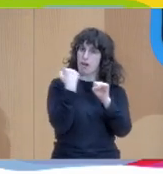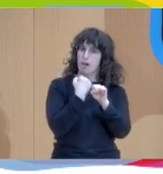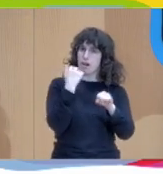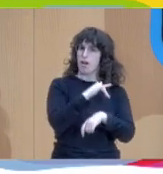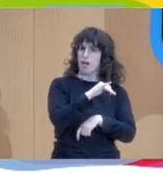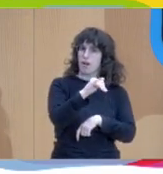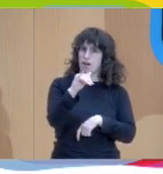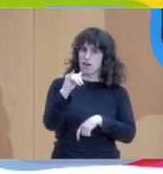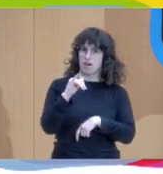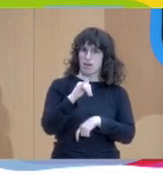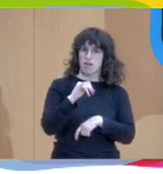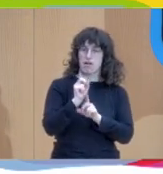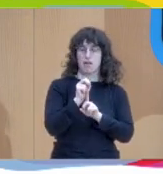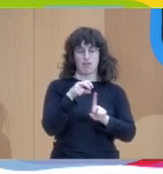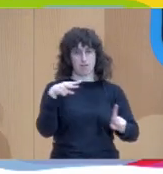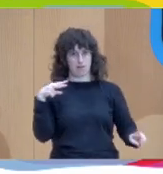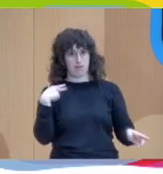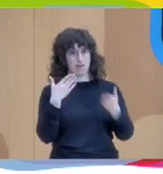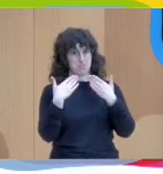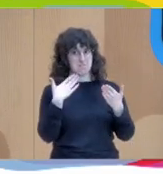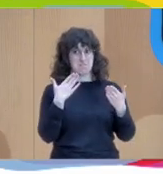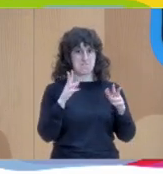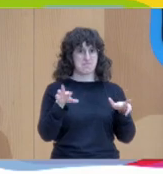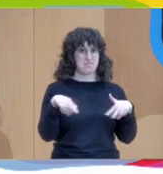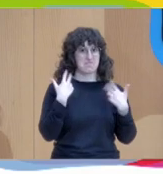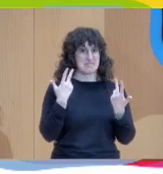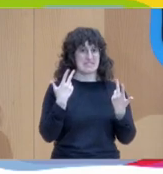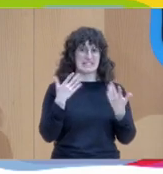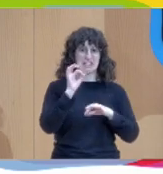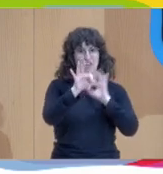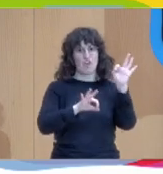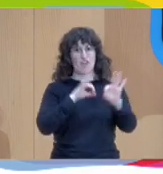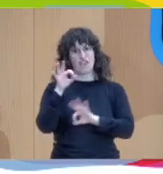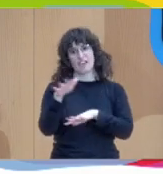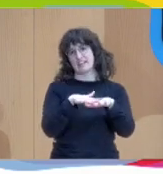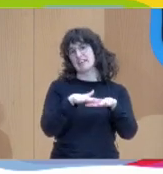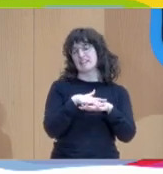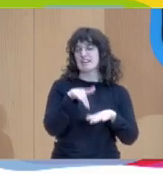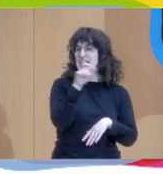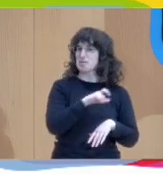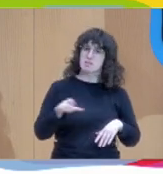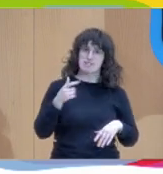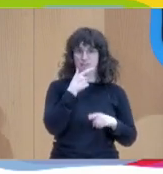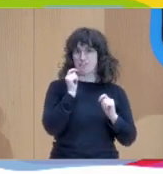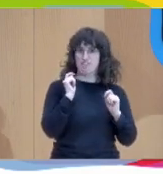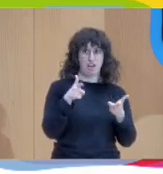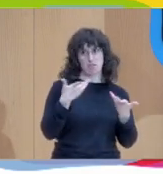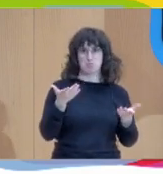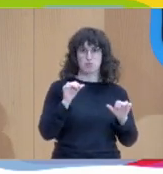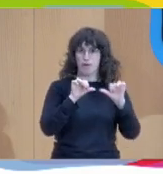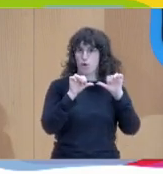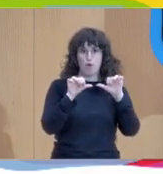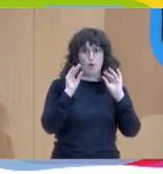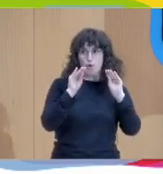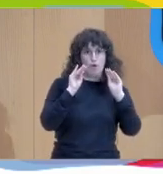Este enfoque nos ha permitido organizarnos en redes de facilitadoras desde el inicio de la formación. Ha sido un aprendizaje